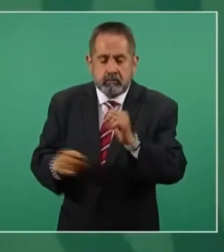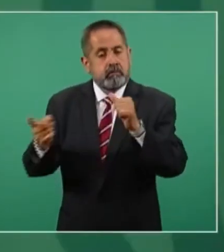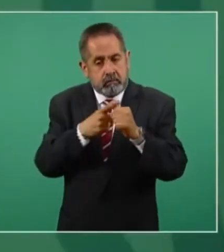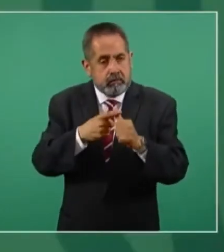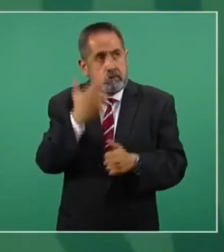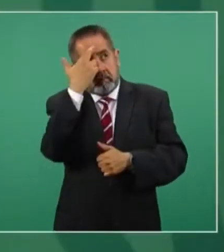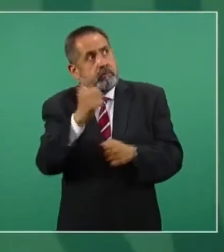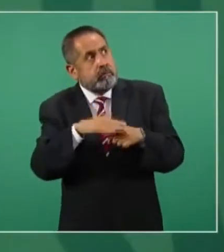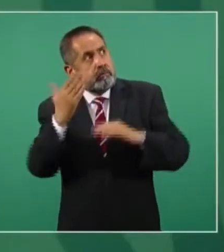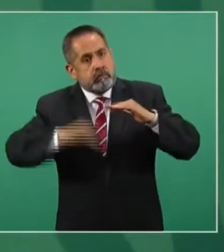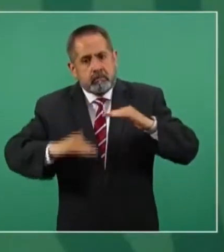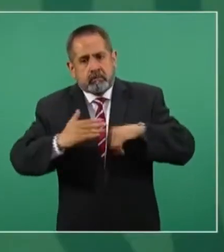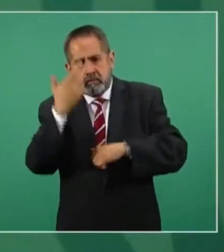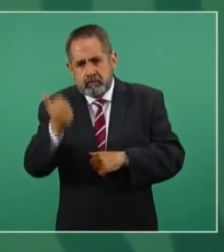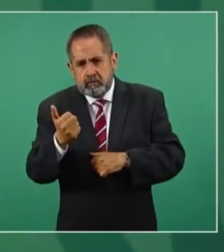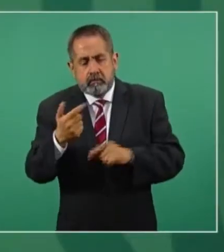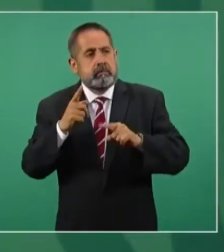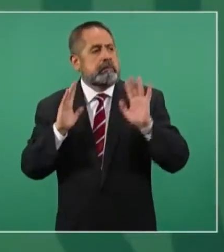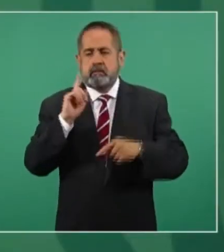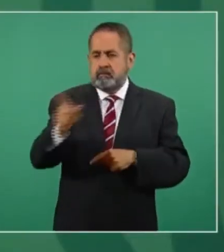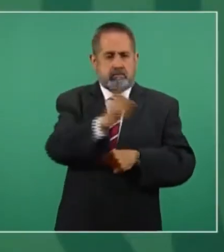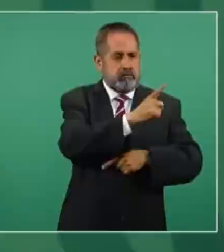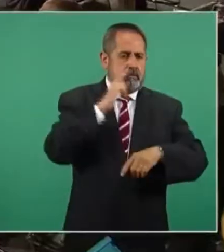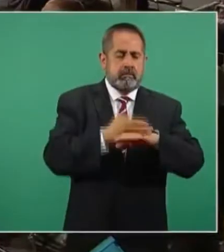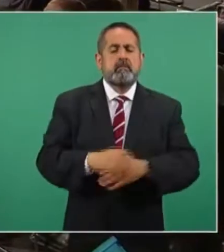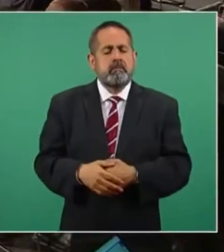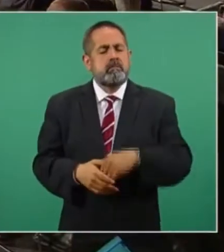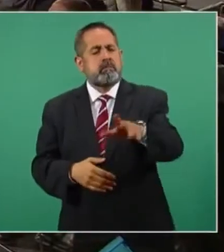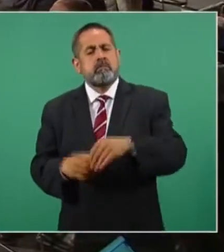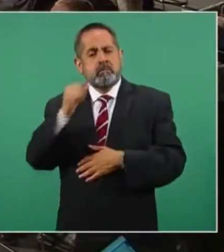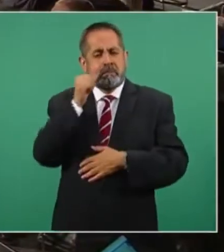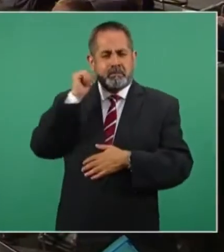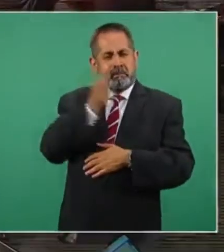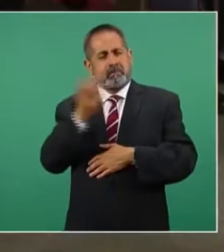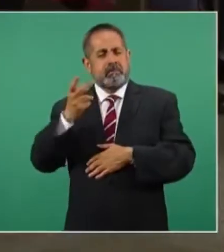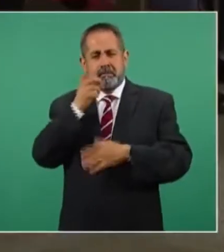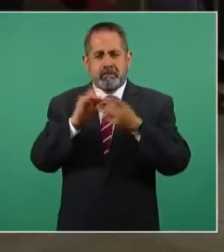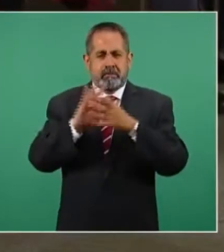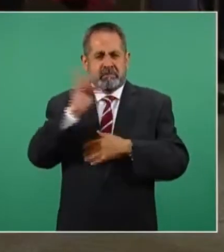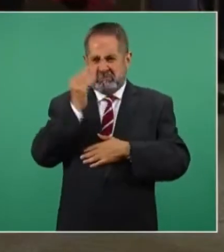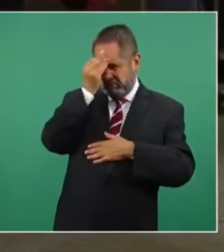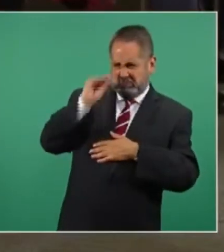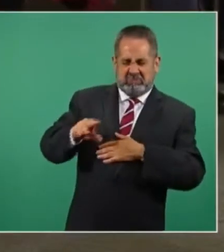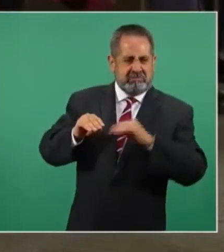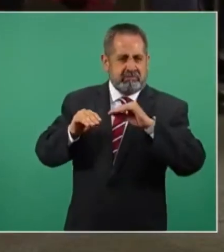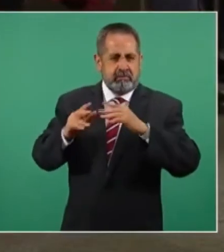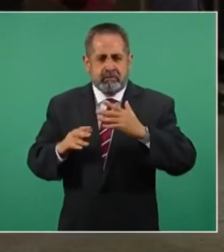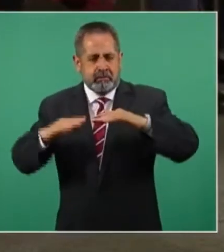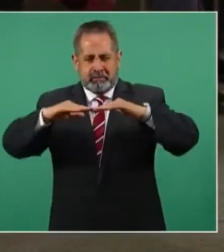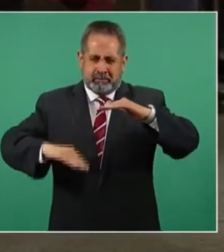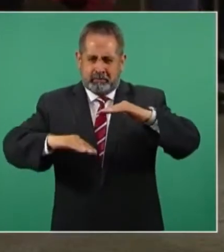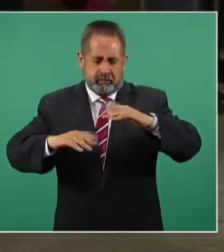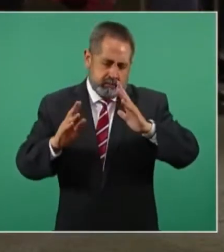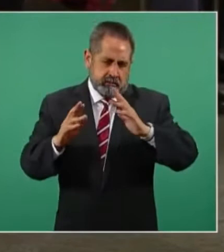fueron las causas para poder saber exactamente quiénes son los responsables. Desde anoche hay alguna especulación en el sentido de que pudo haber sido un sabotaje. Parece más una falla estructural,